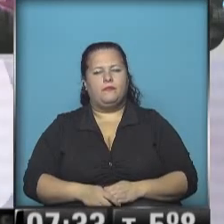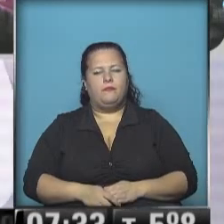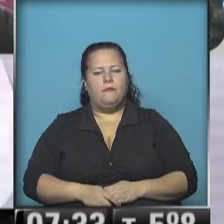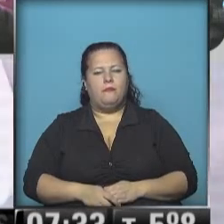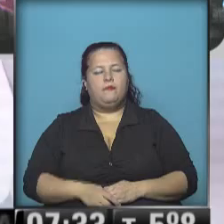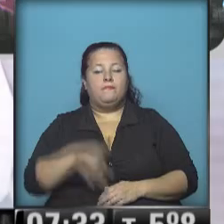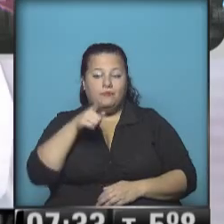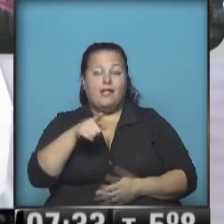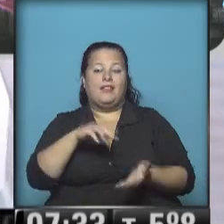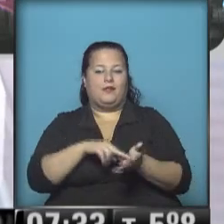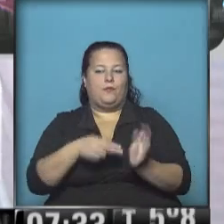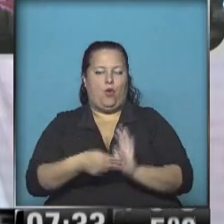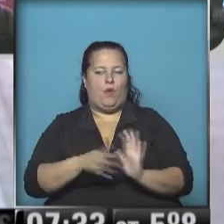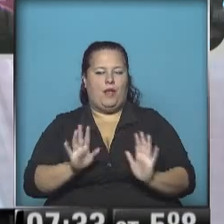problema.